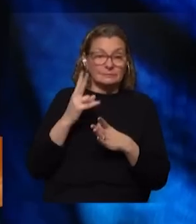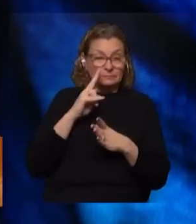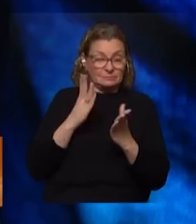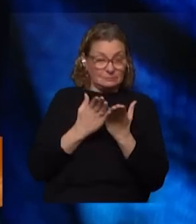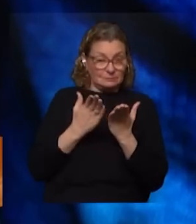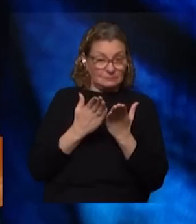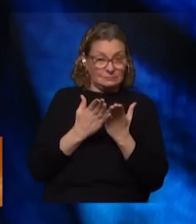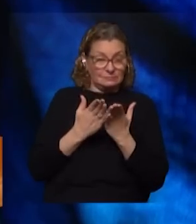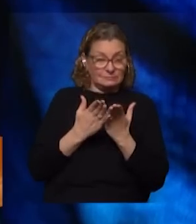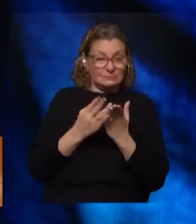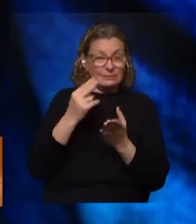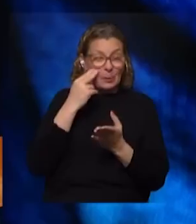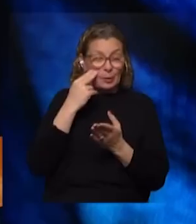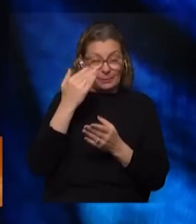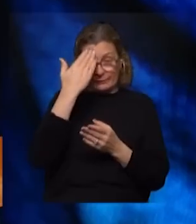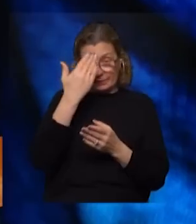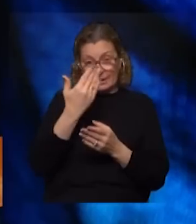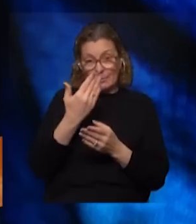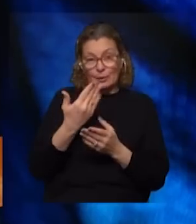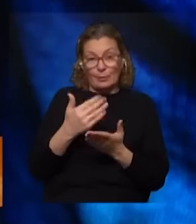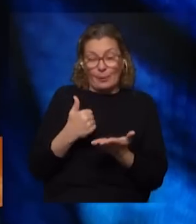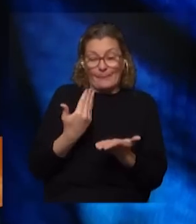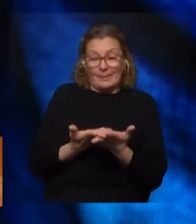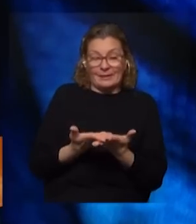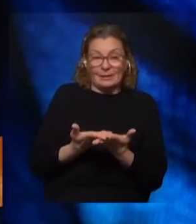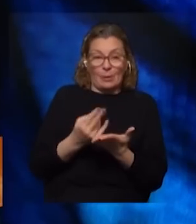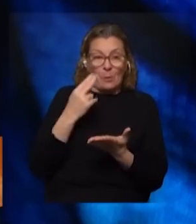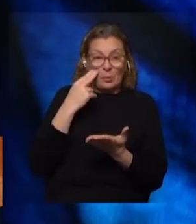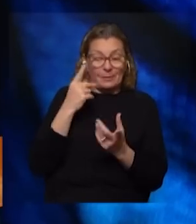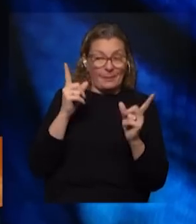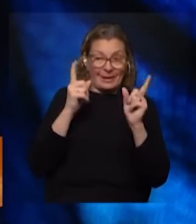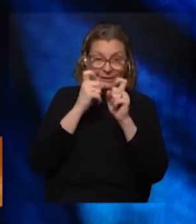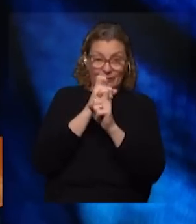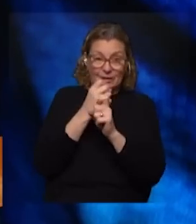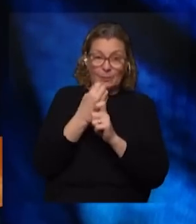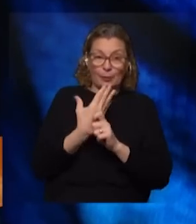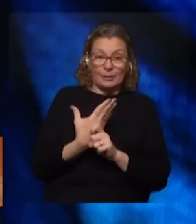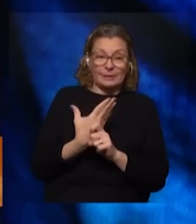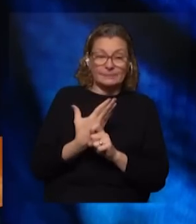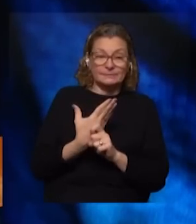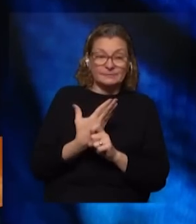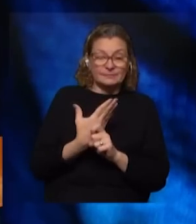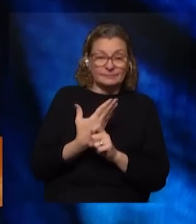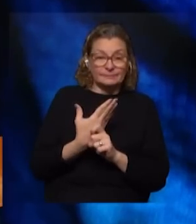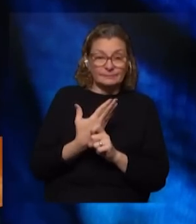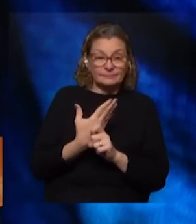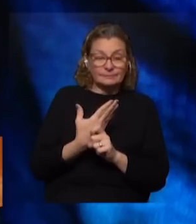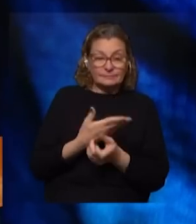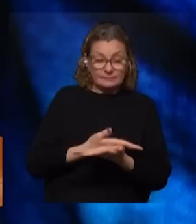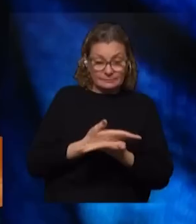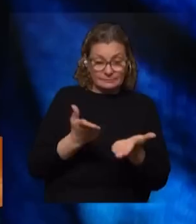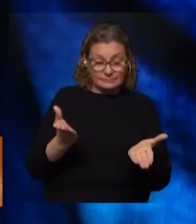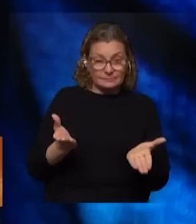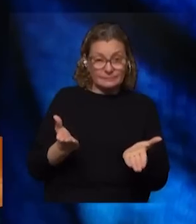estudiar el problema que al Frente Amplio se le presentaba un problema un poco complicado porque el escenario